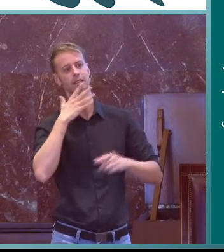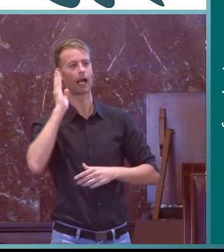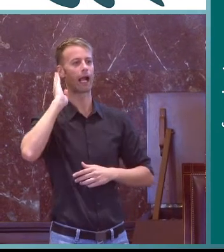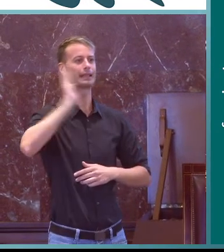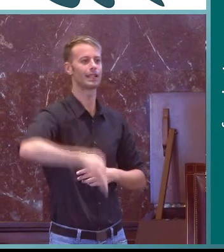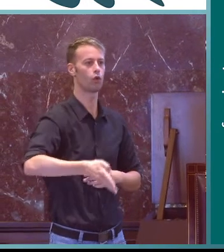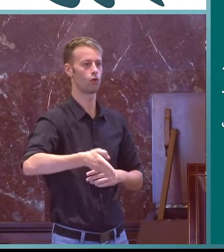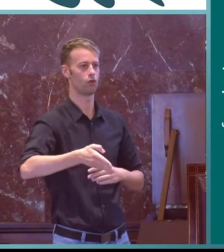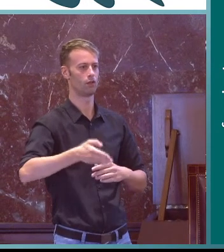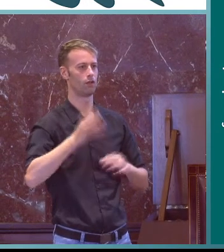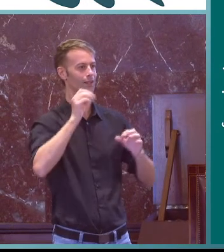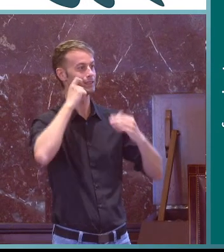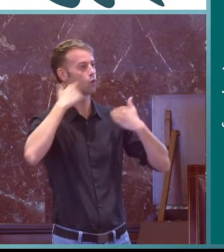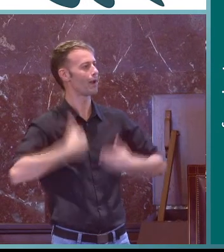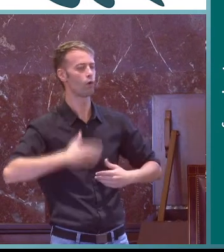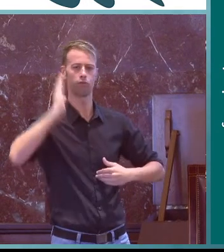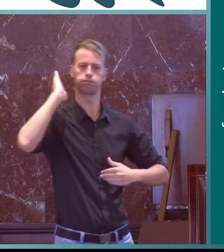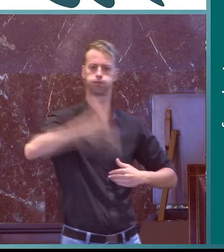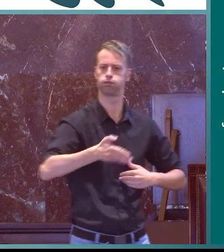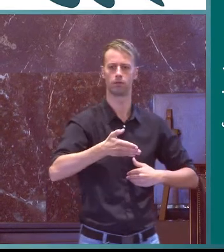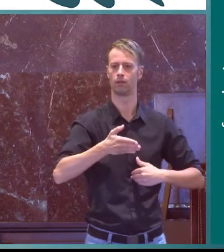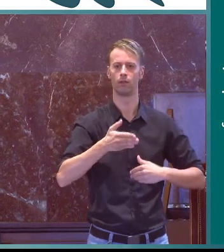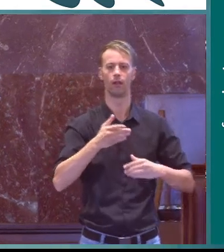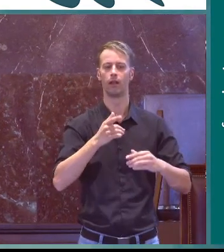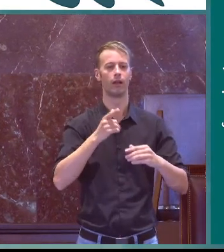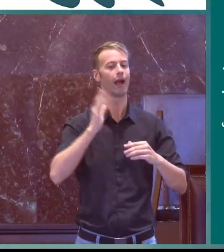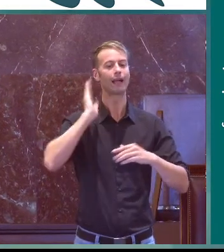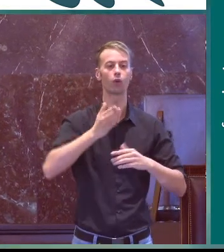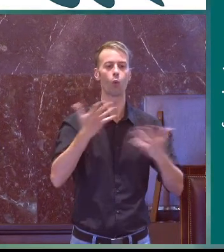que la Biblia dice que como castigo al ser humano